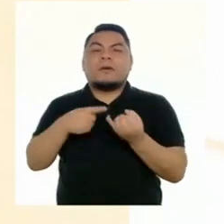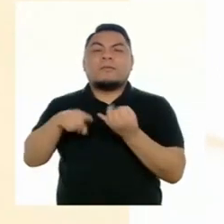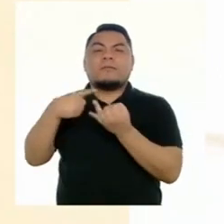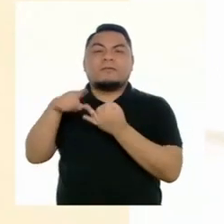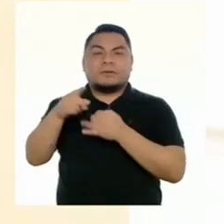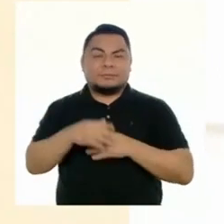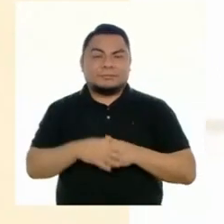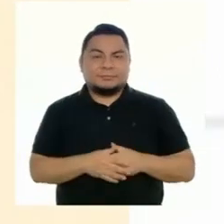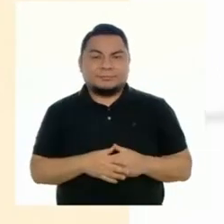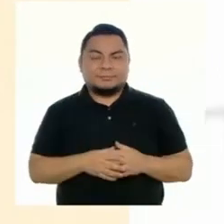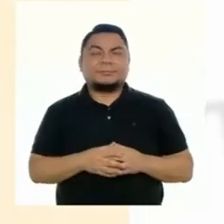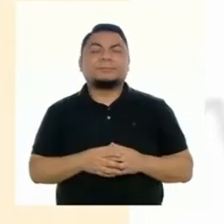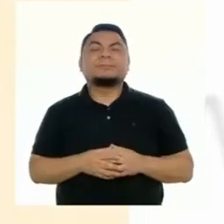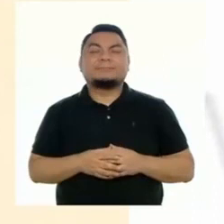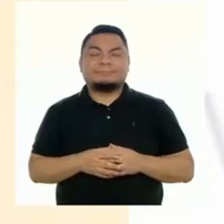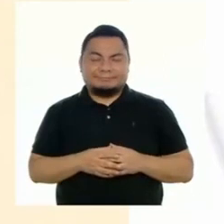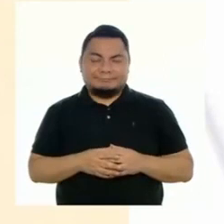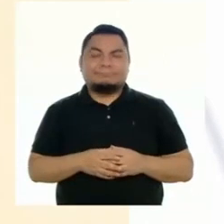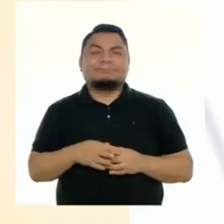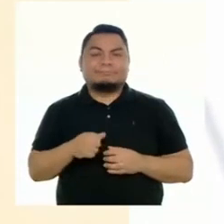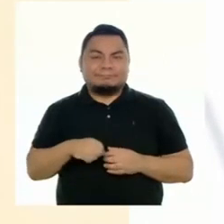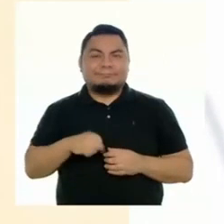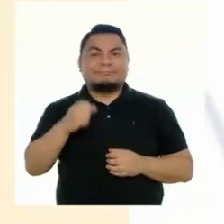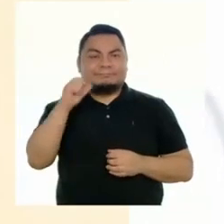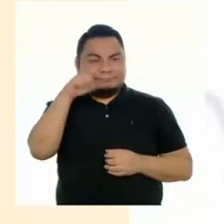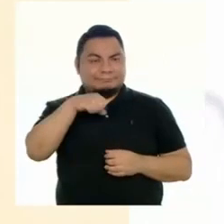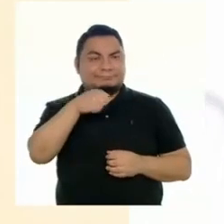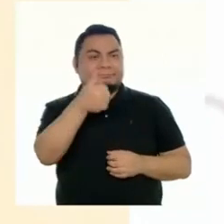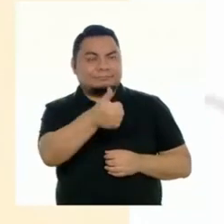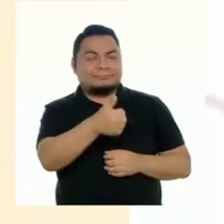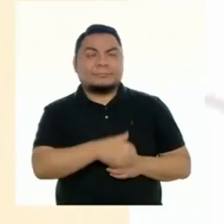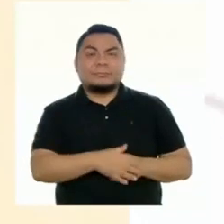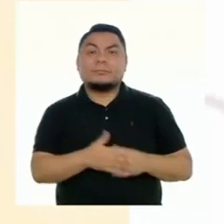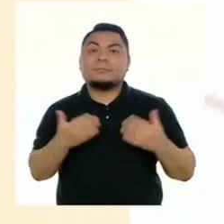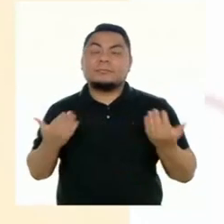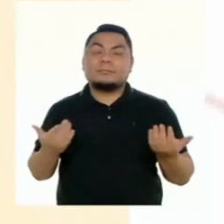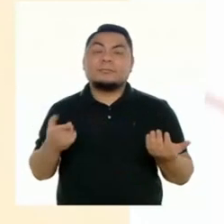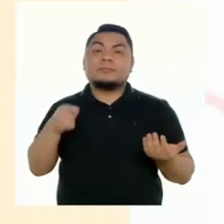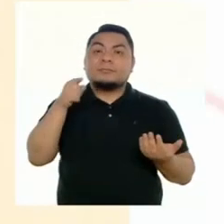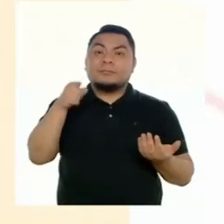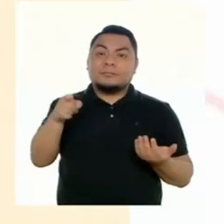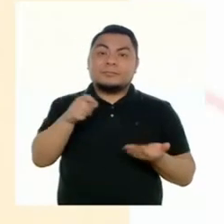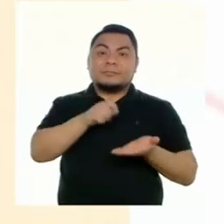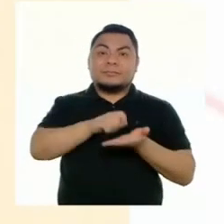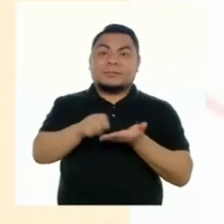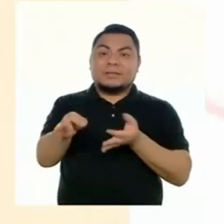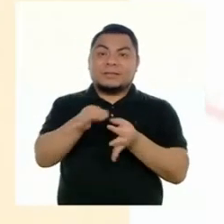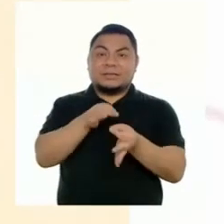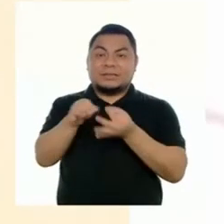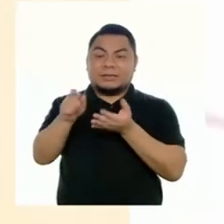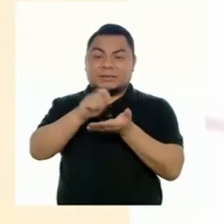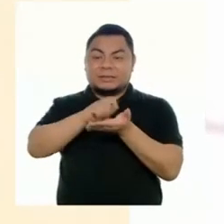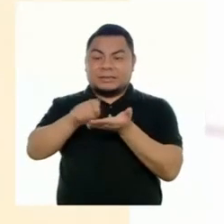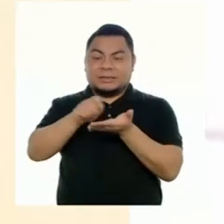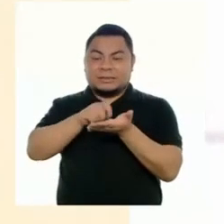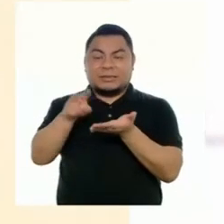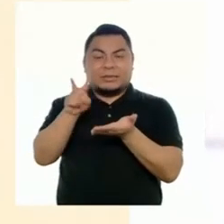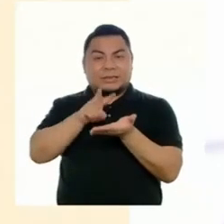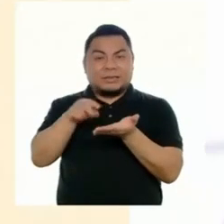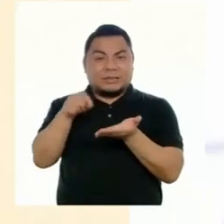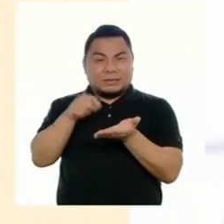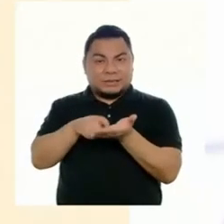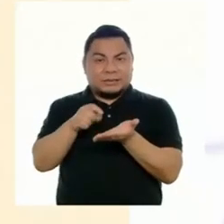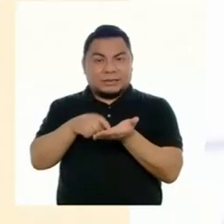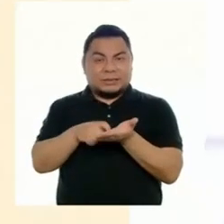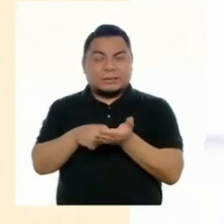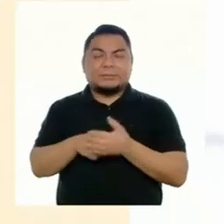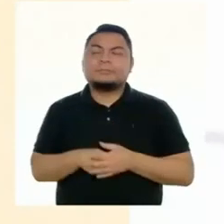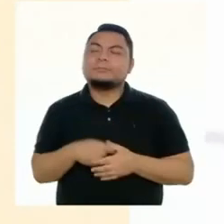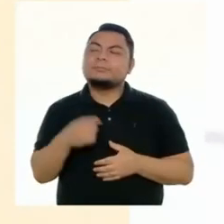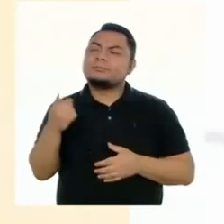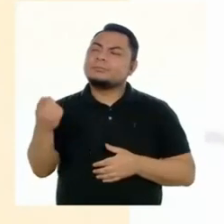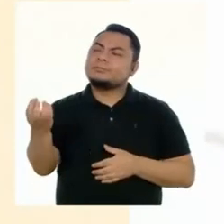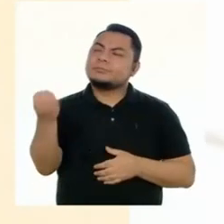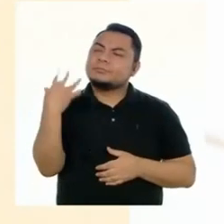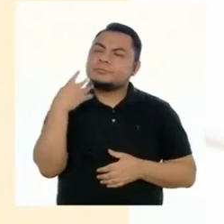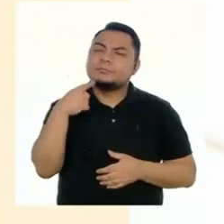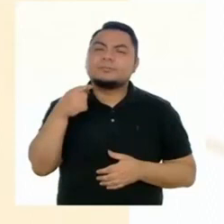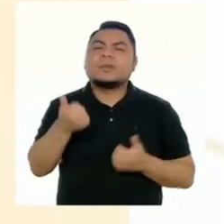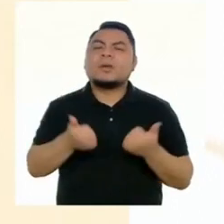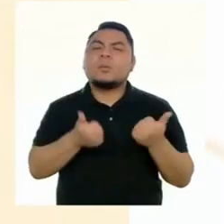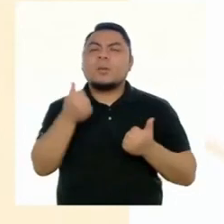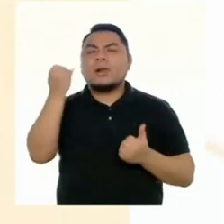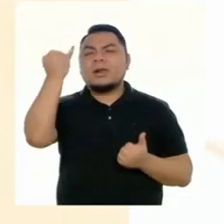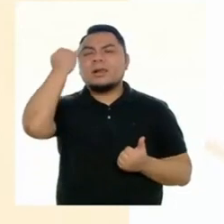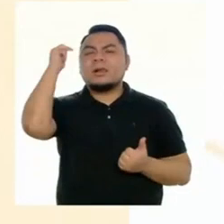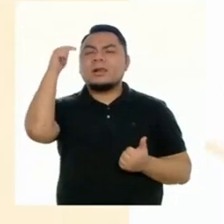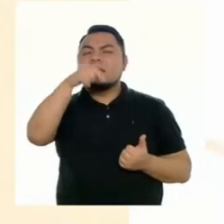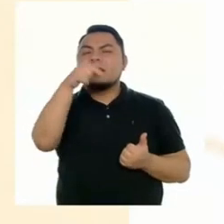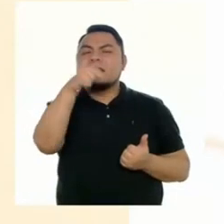variedades. De acuerdo, Miluska. Al igual que con el resto de textos que hemos leído hasta el momento, dime, ¿cuál es la idea